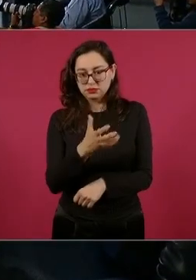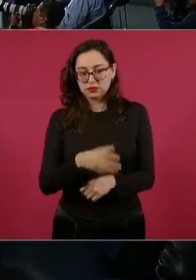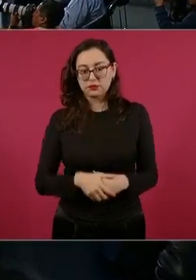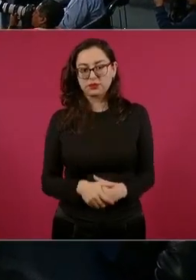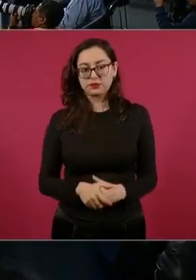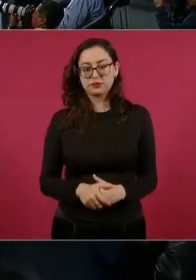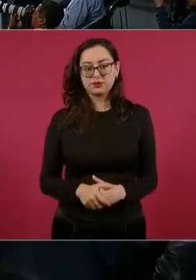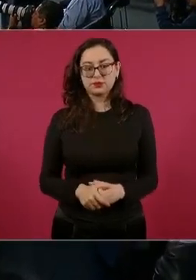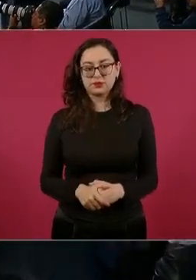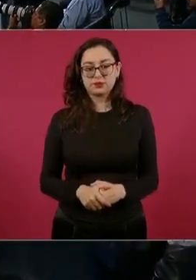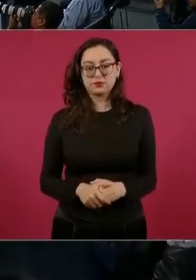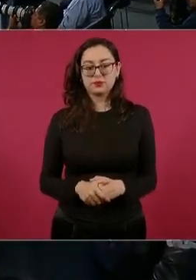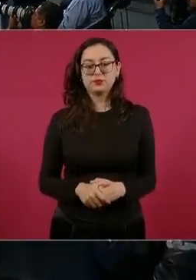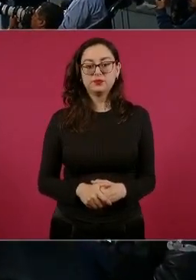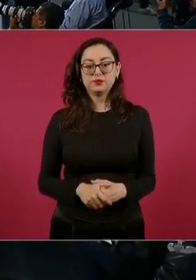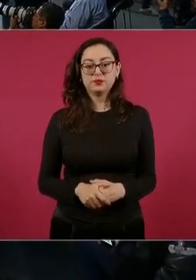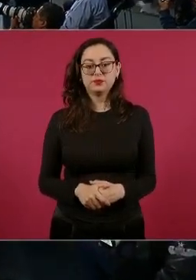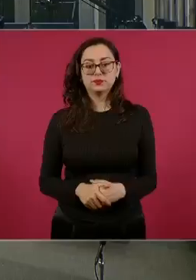Empezamos.